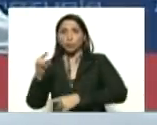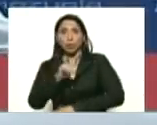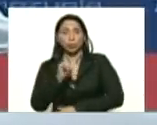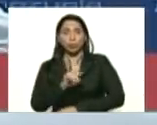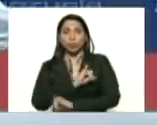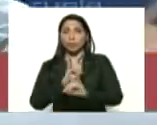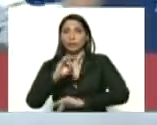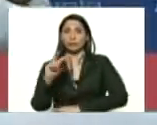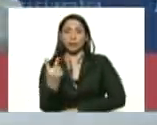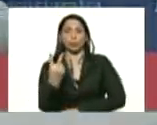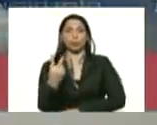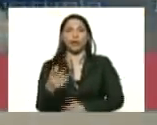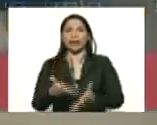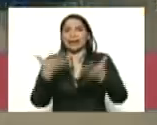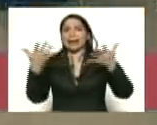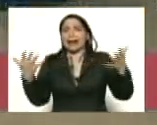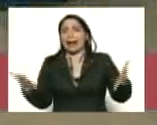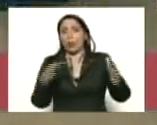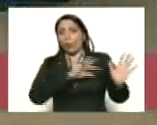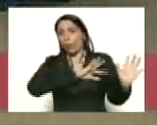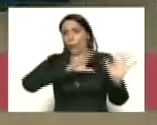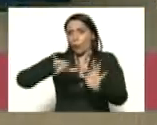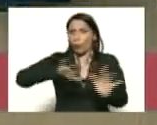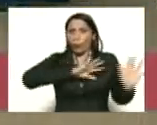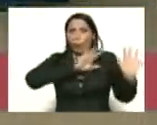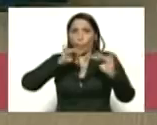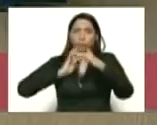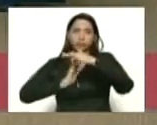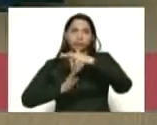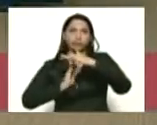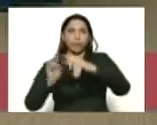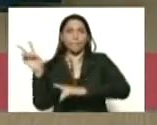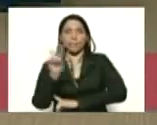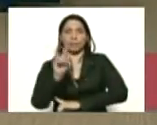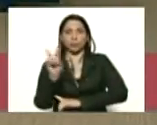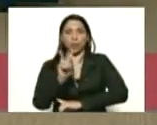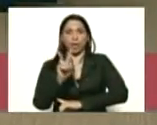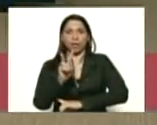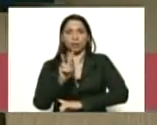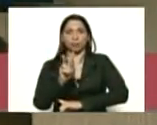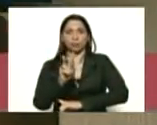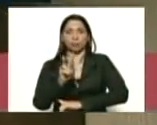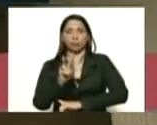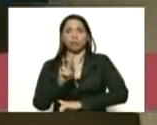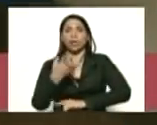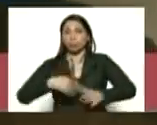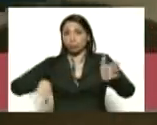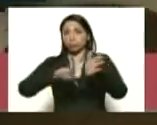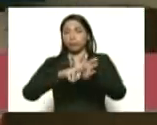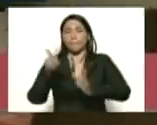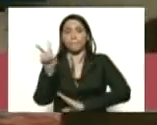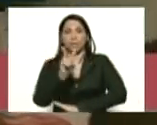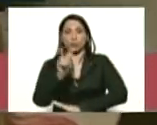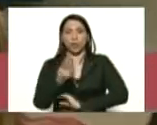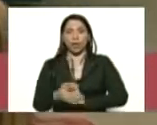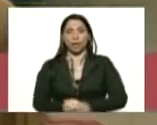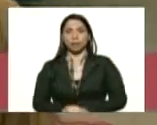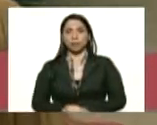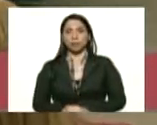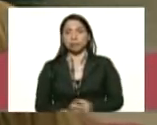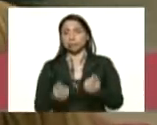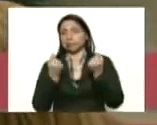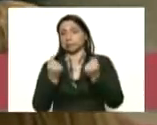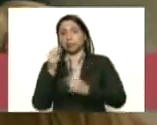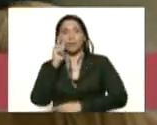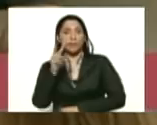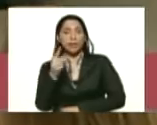segunda gran ola de migrantes venezolanos que se vienen para su patria no he visto ni un solo